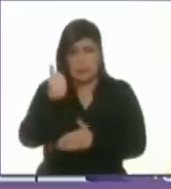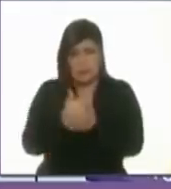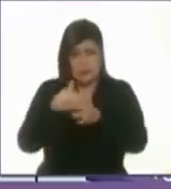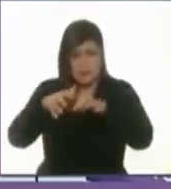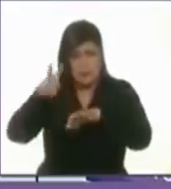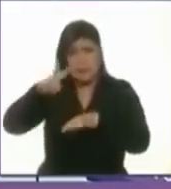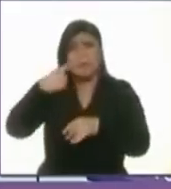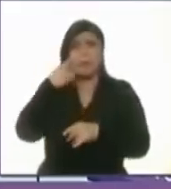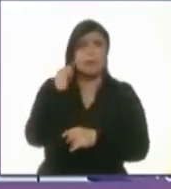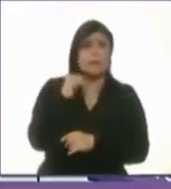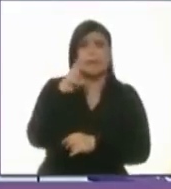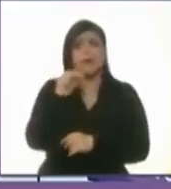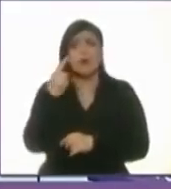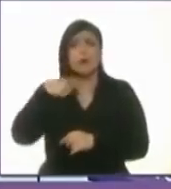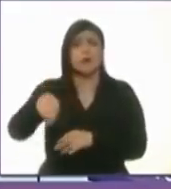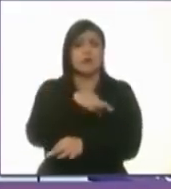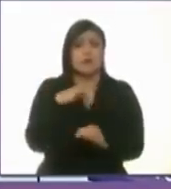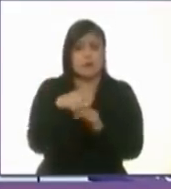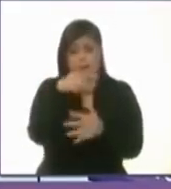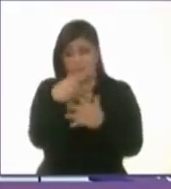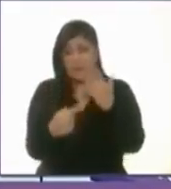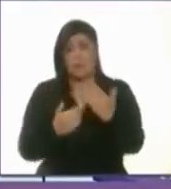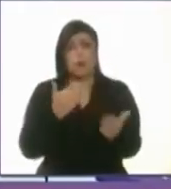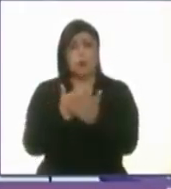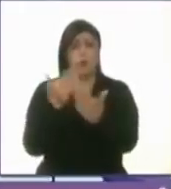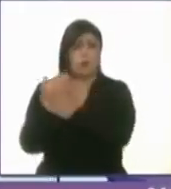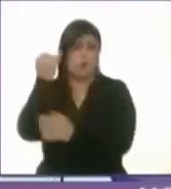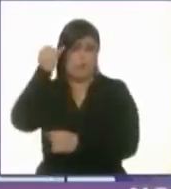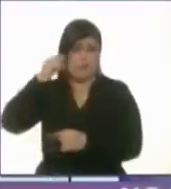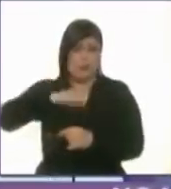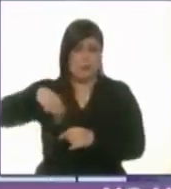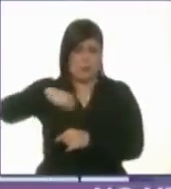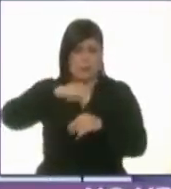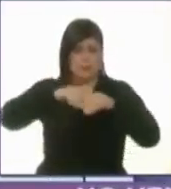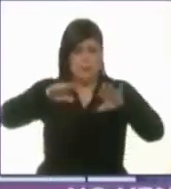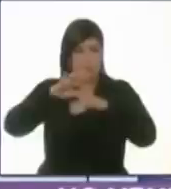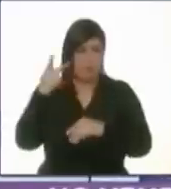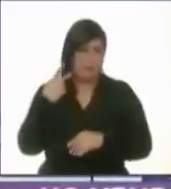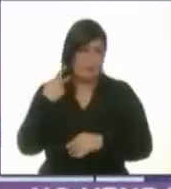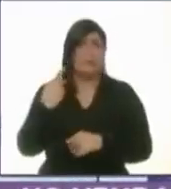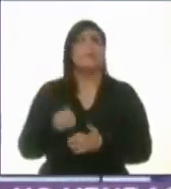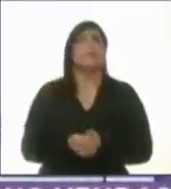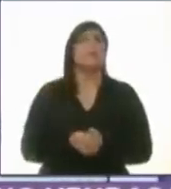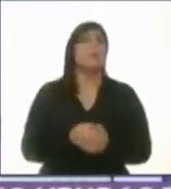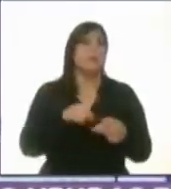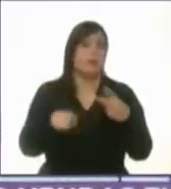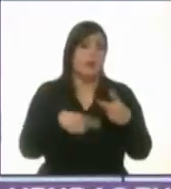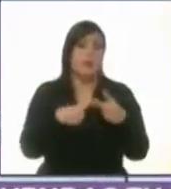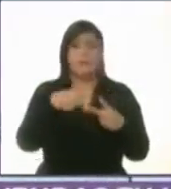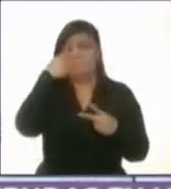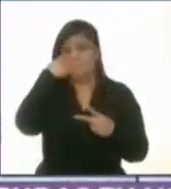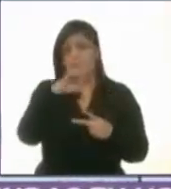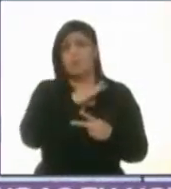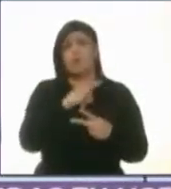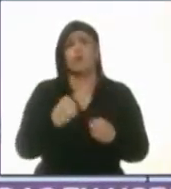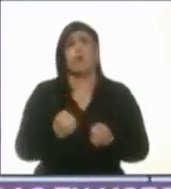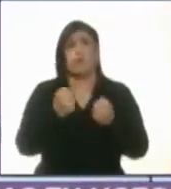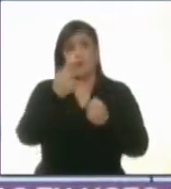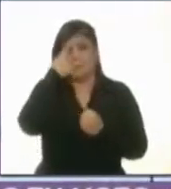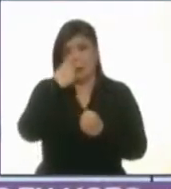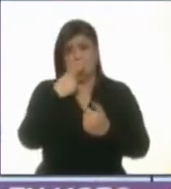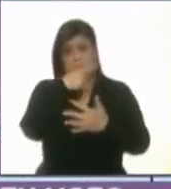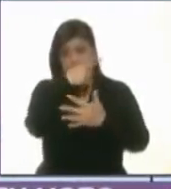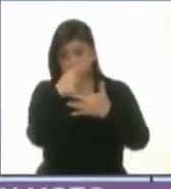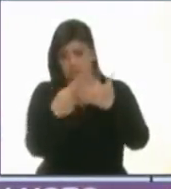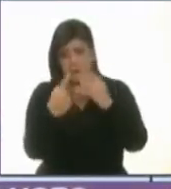cumplimos o no las propuestas de esta campaña que son muchas. Segundo, para reforzar la rendición de cuentas